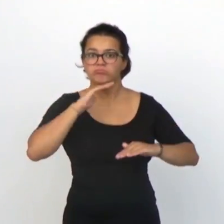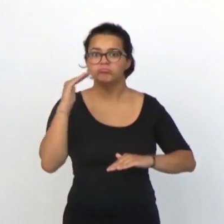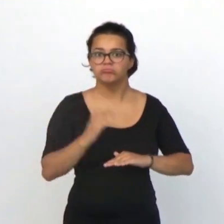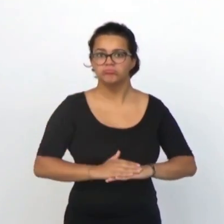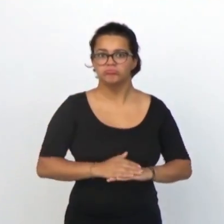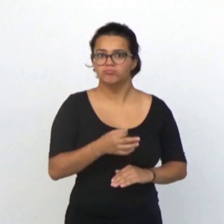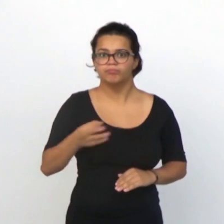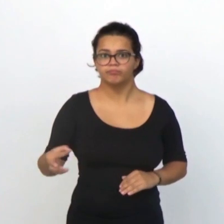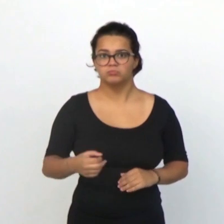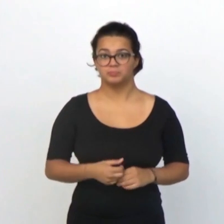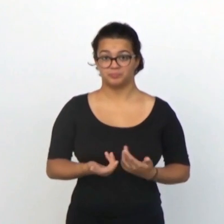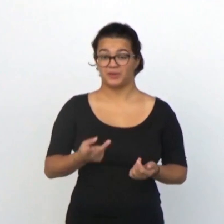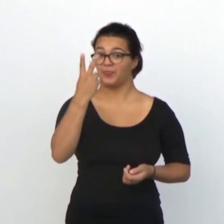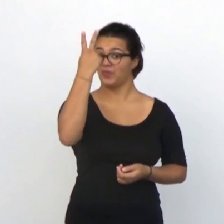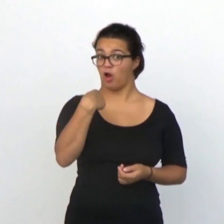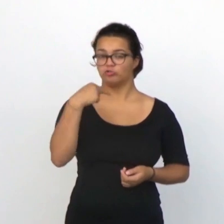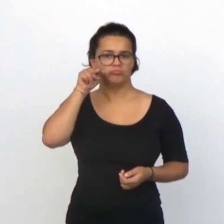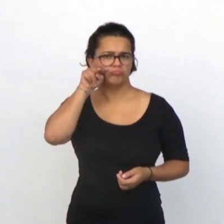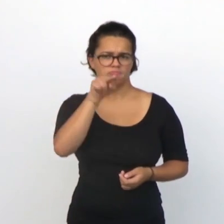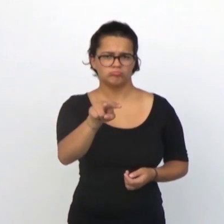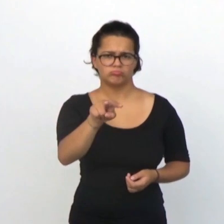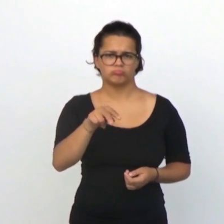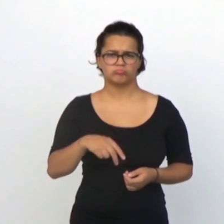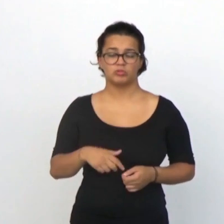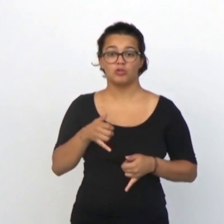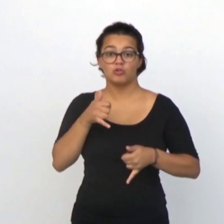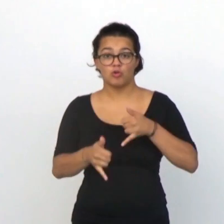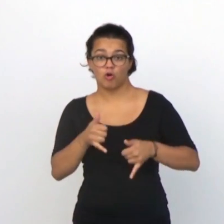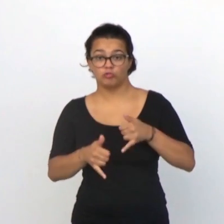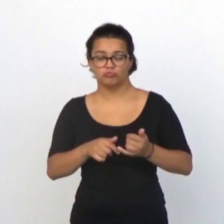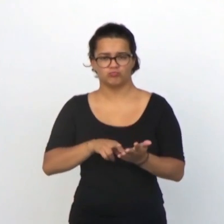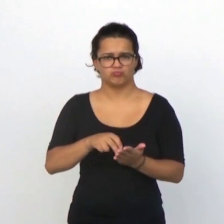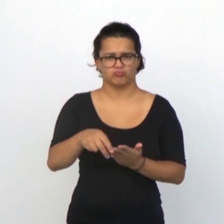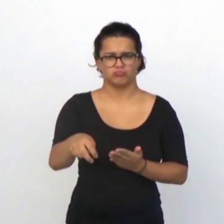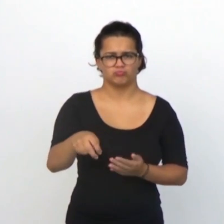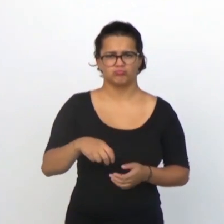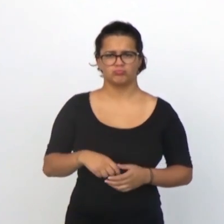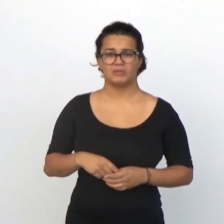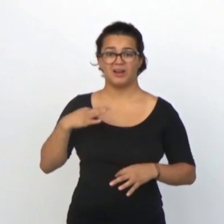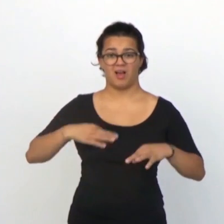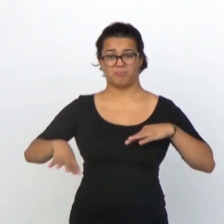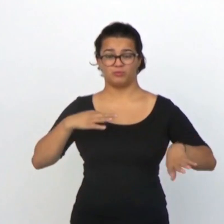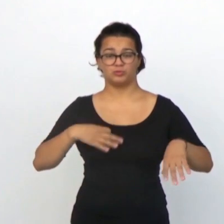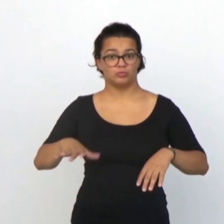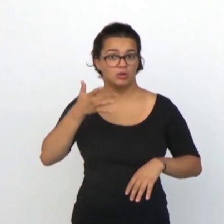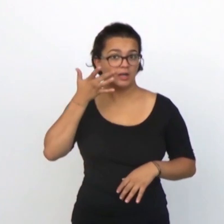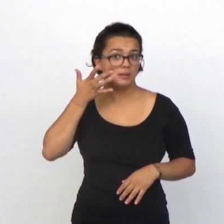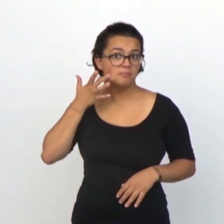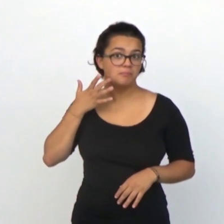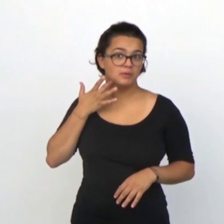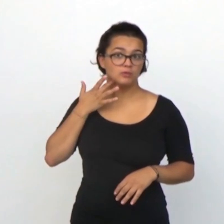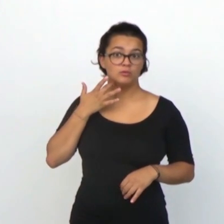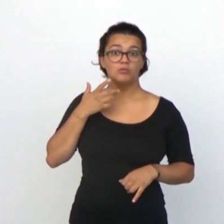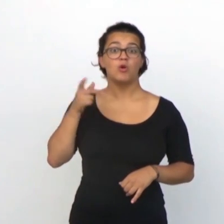bíblica que anunciaba que los ciegos ven, los cojos andan, los leprosos quedan